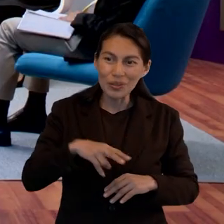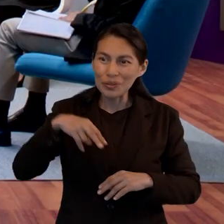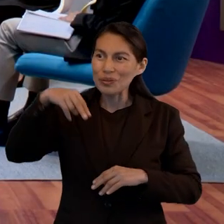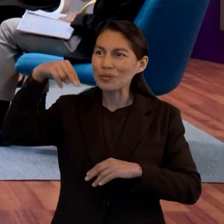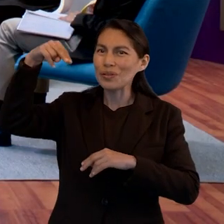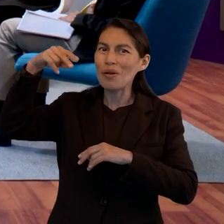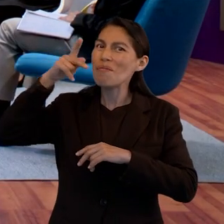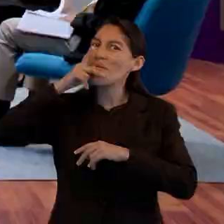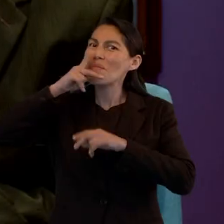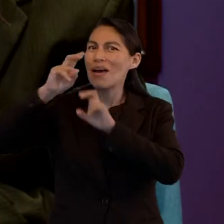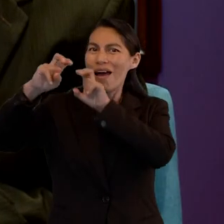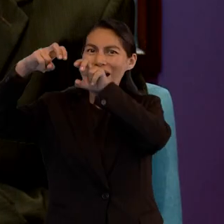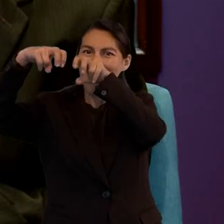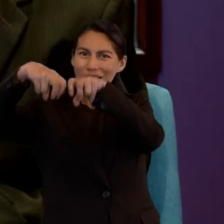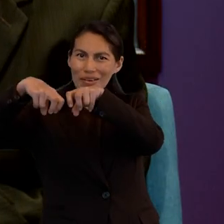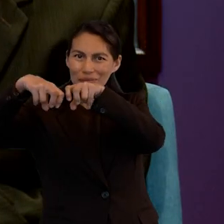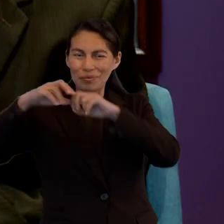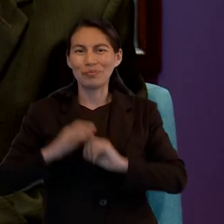además de lo que han mencionado,